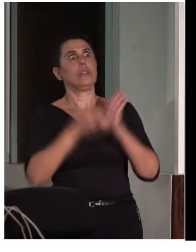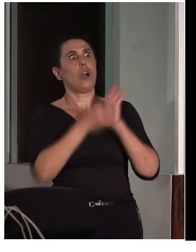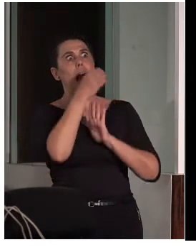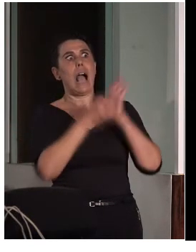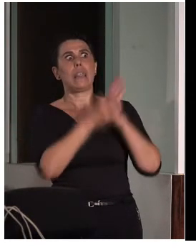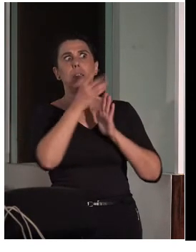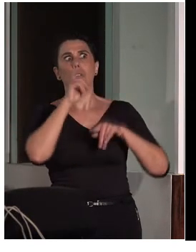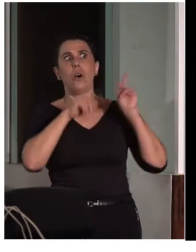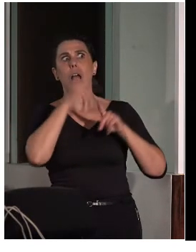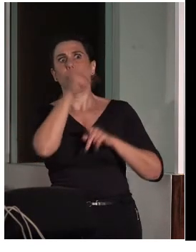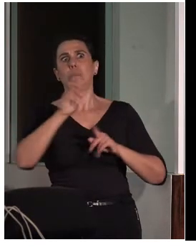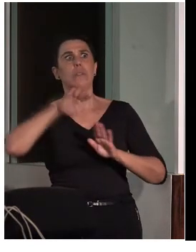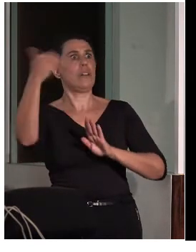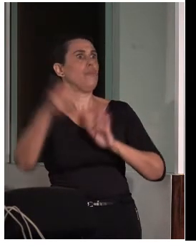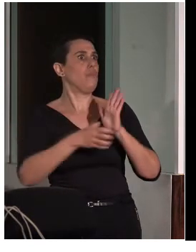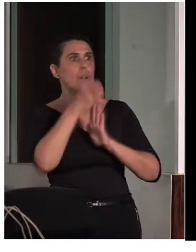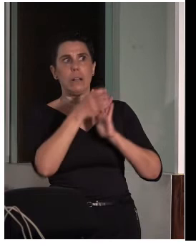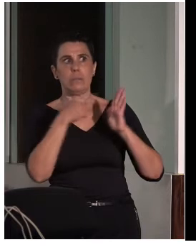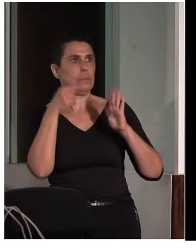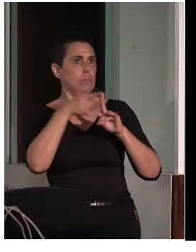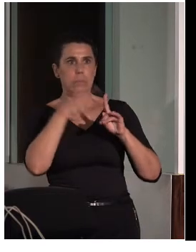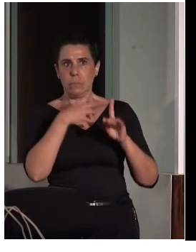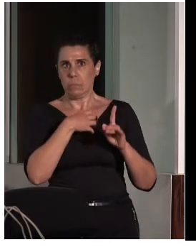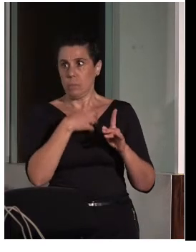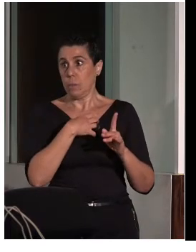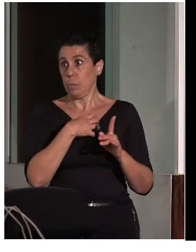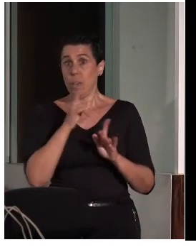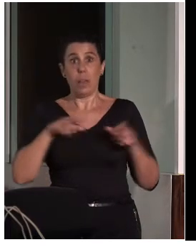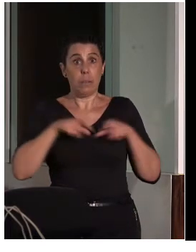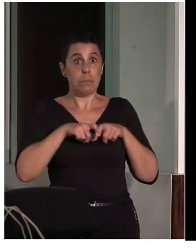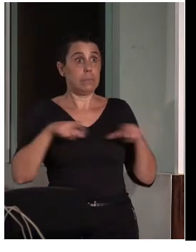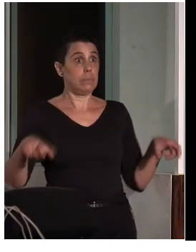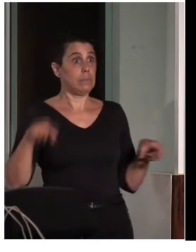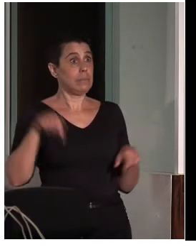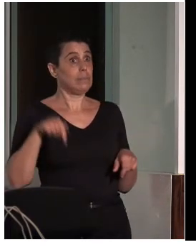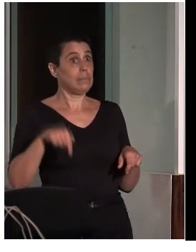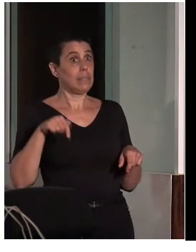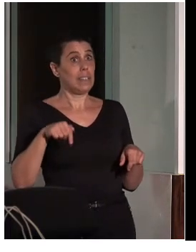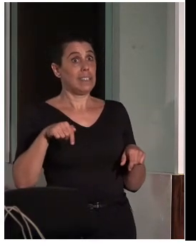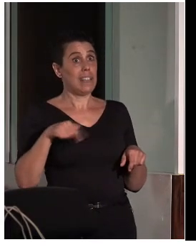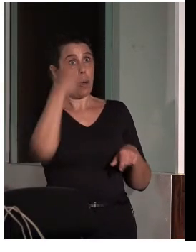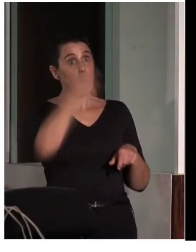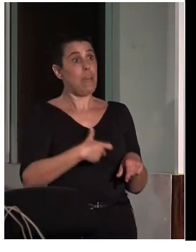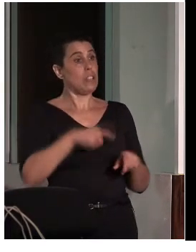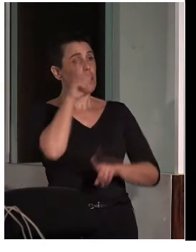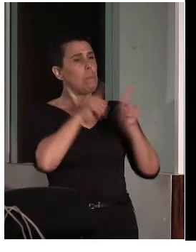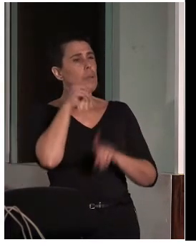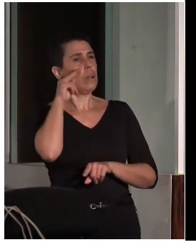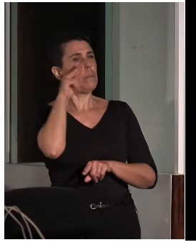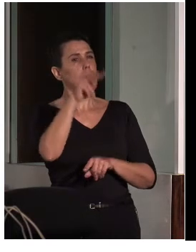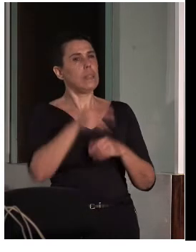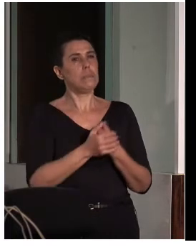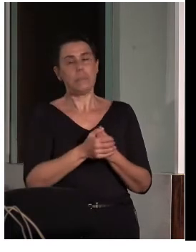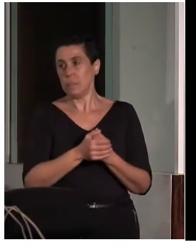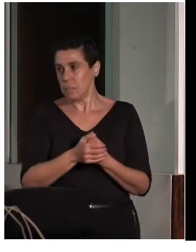fuera para poder visitar esta casa árabe. Pero este estrado, para los que tenemos problemas de visión, no tiene cambio de